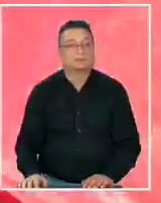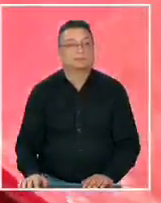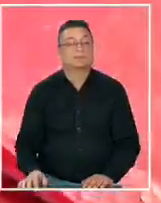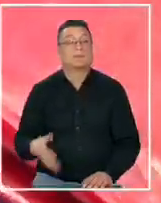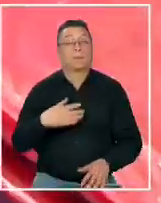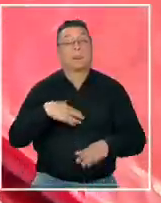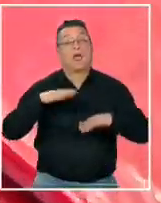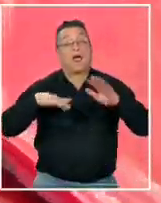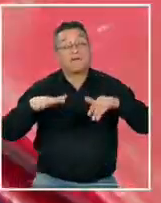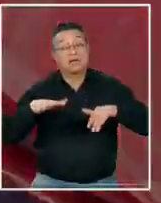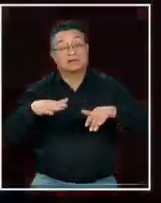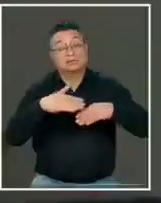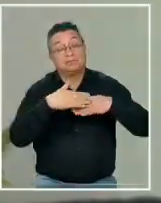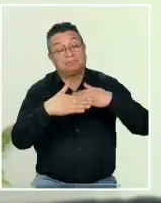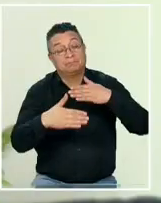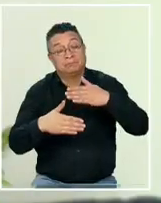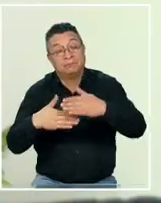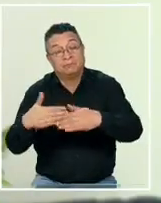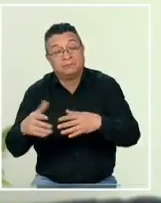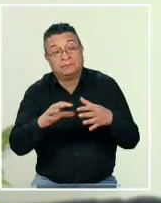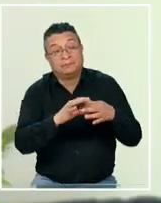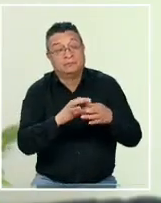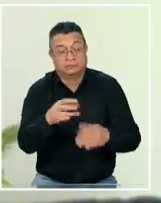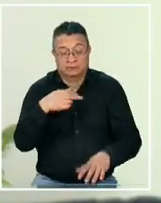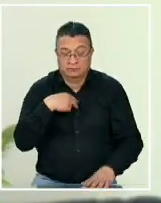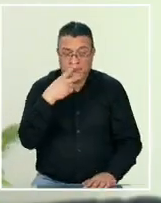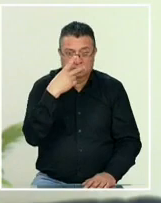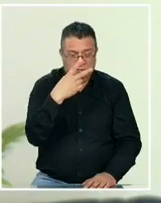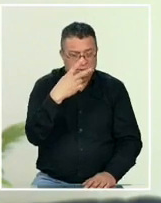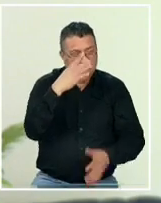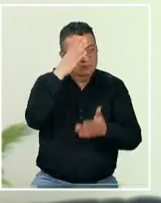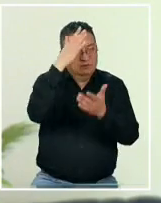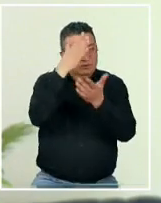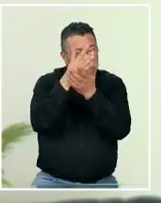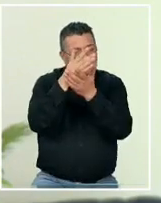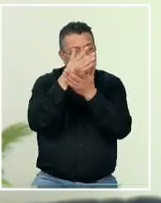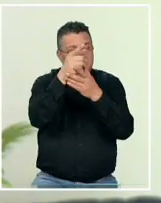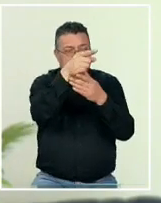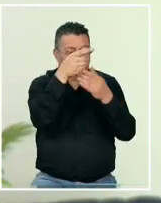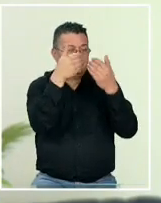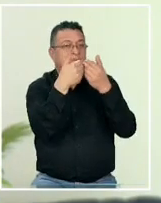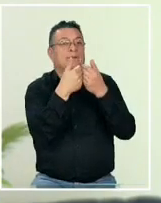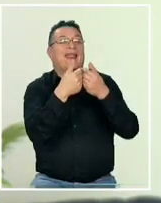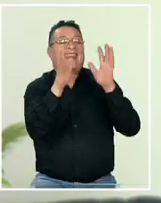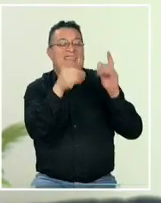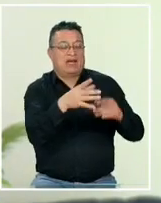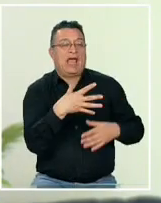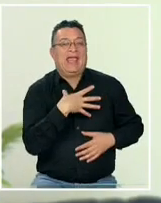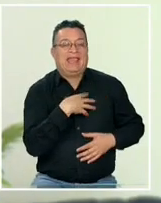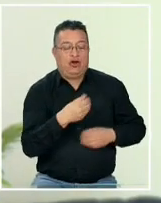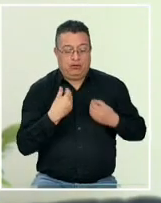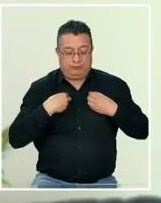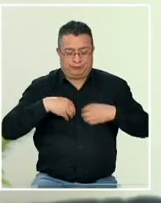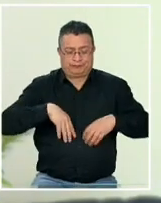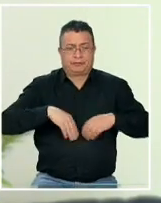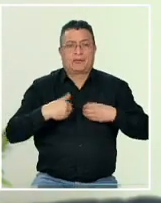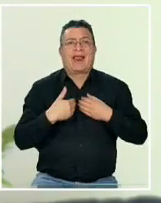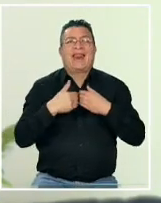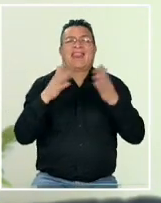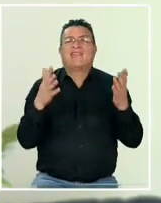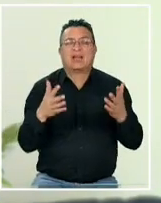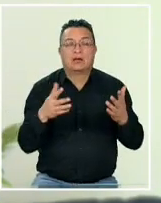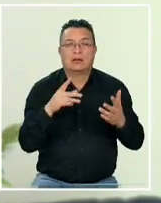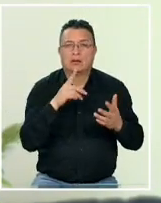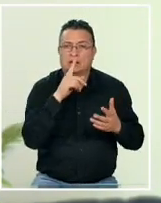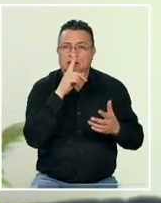entonces llega un momento donde ellos me dicen que hubiera la posibilidad de hacerle liberación a mi hijo o en